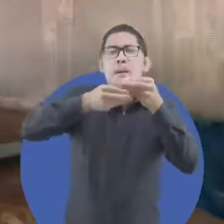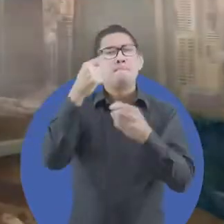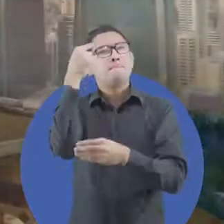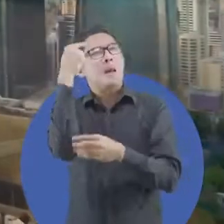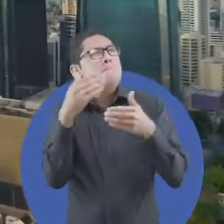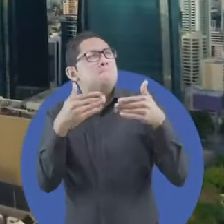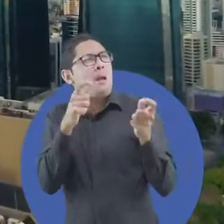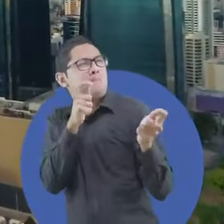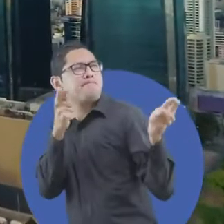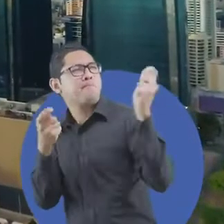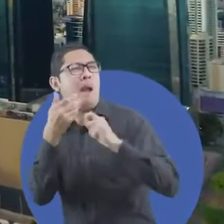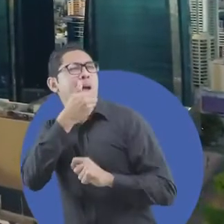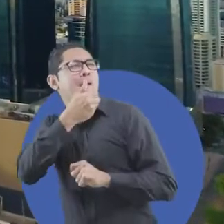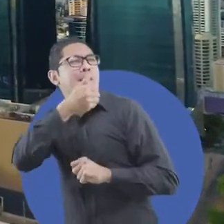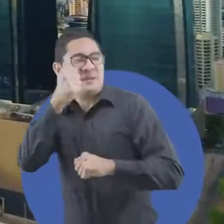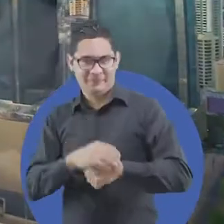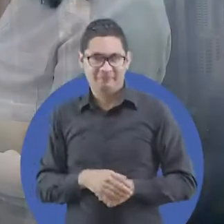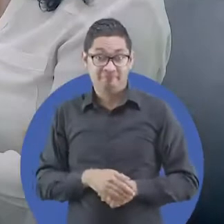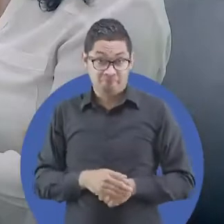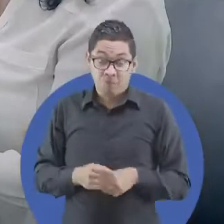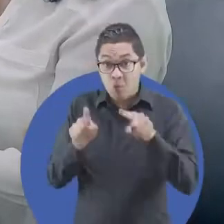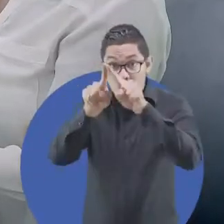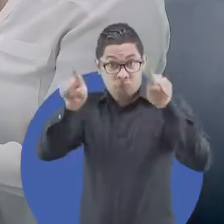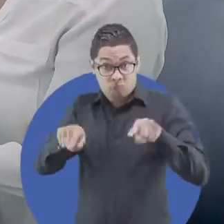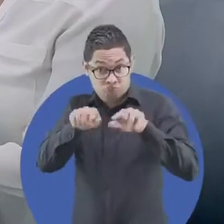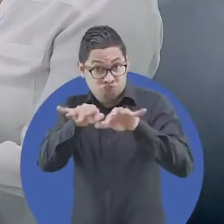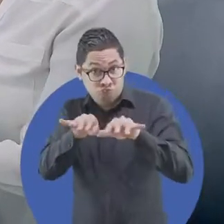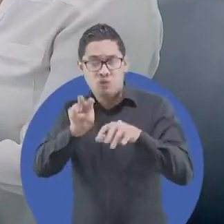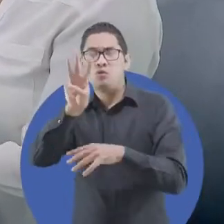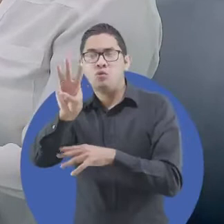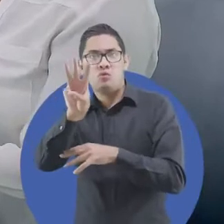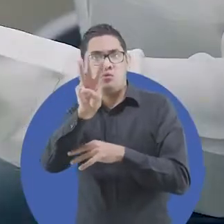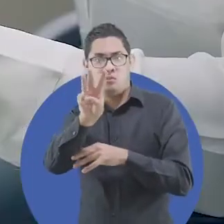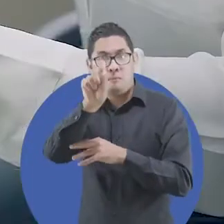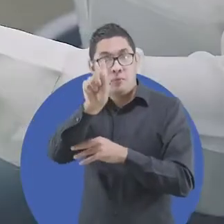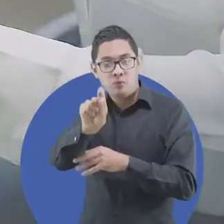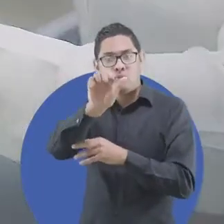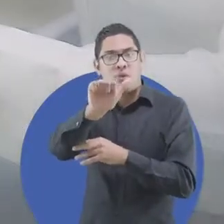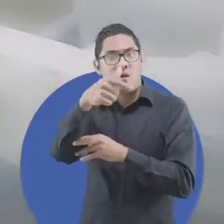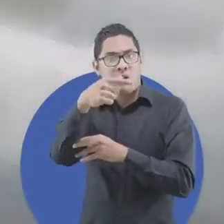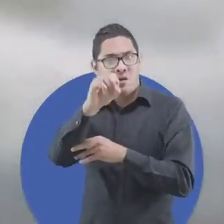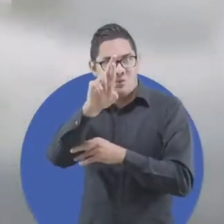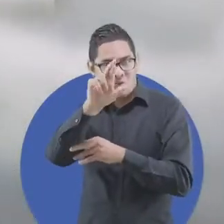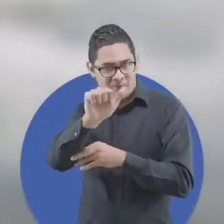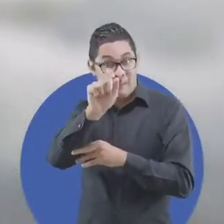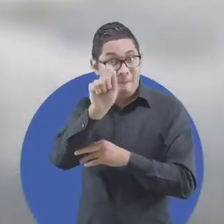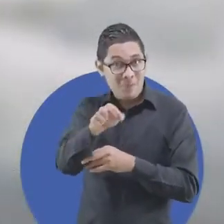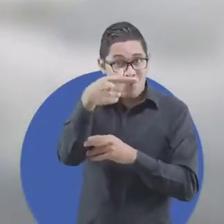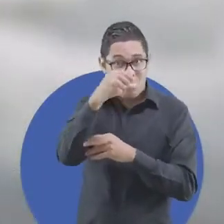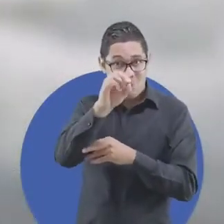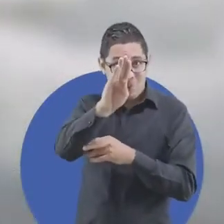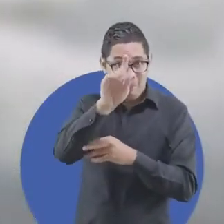construir el Panamá que deseas. Para accesar, puedes hacerlo desde tu computadora, escribiendo en cualquier navegador.